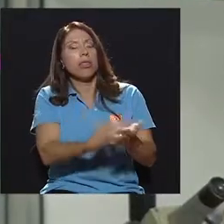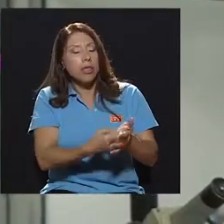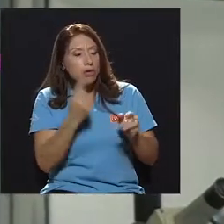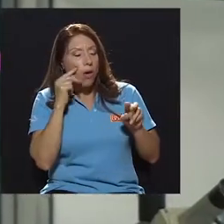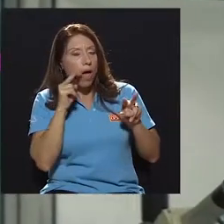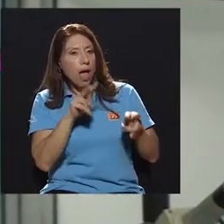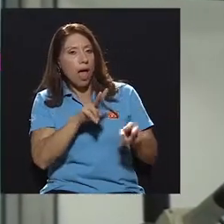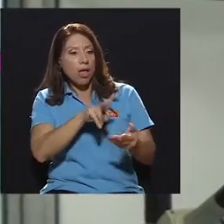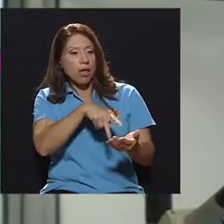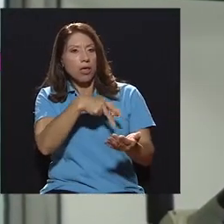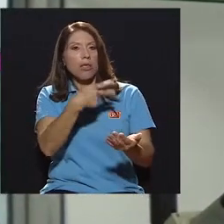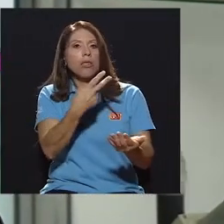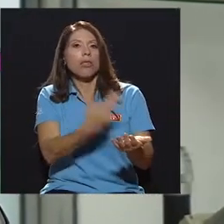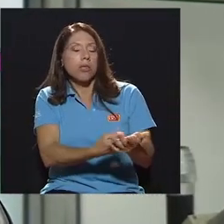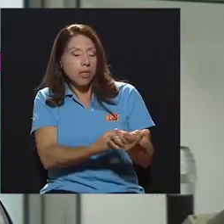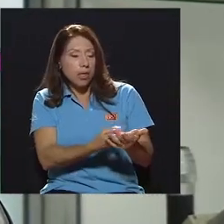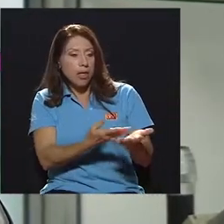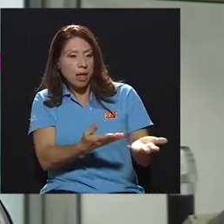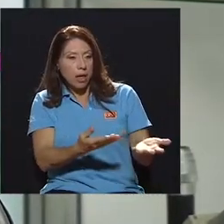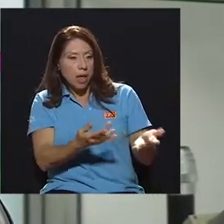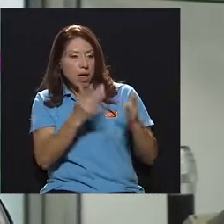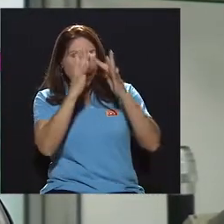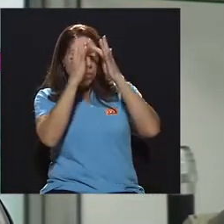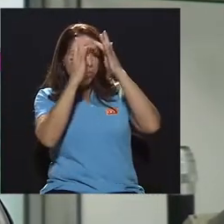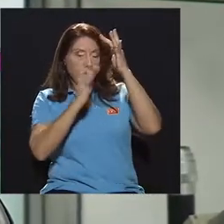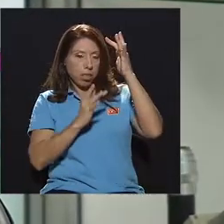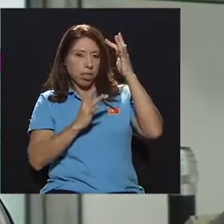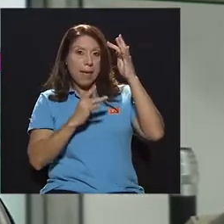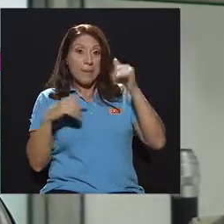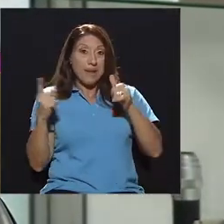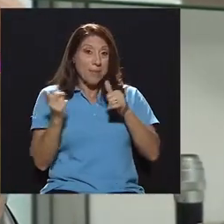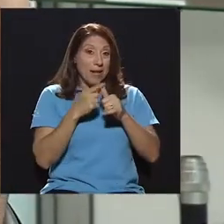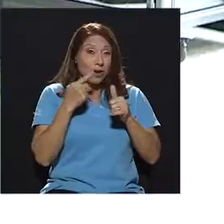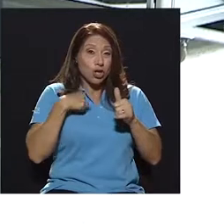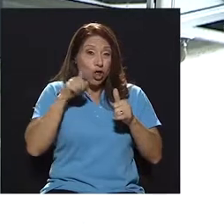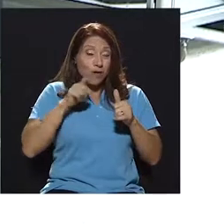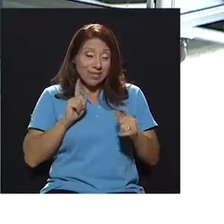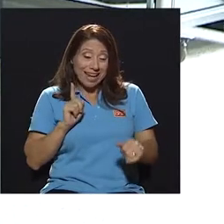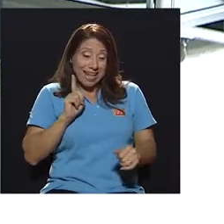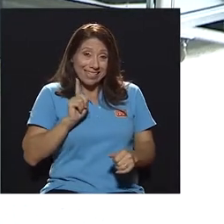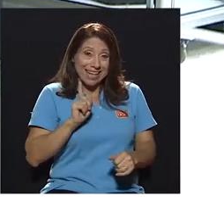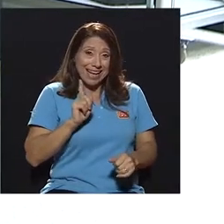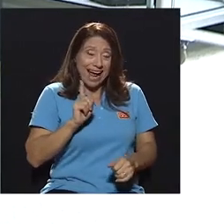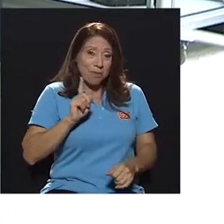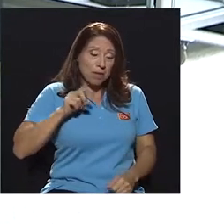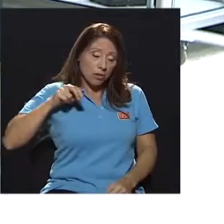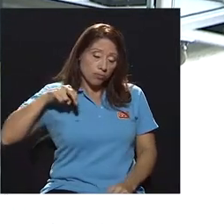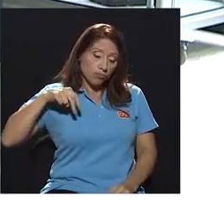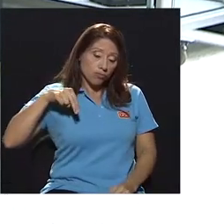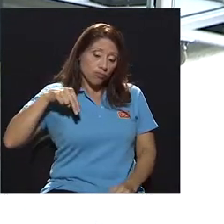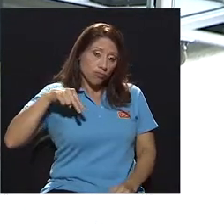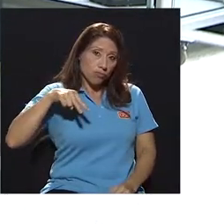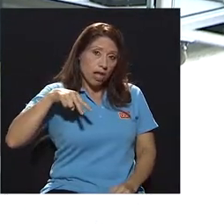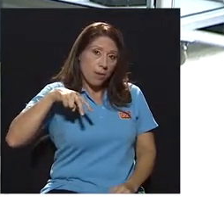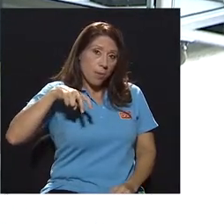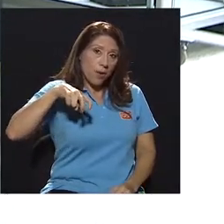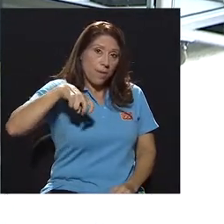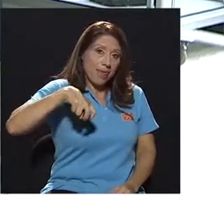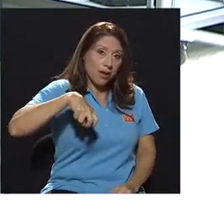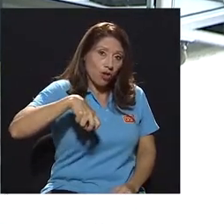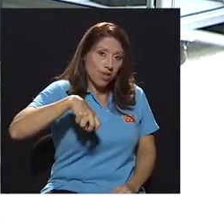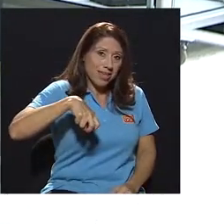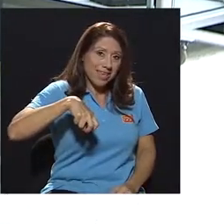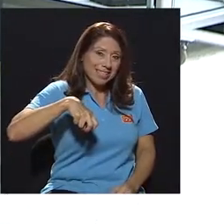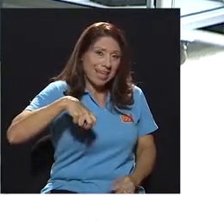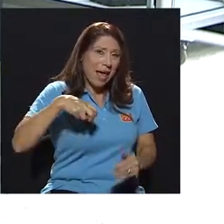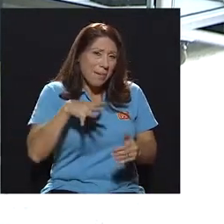la persona cayó y lo primero que debo hacer es acercarme y ponerme de rodillas más o menos al nivel del tórax de